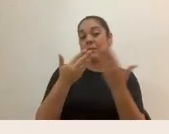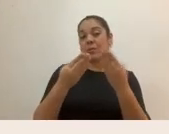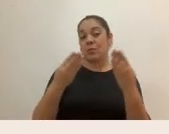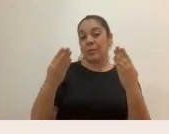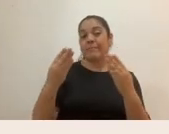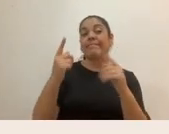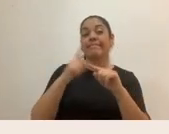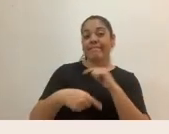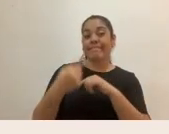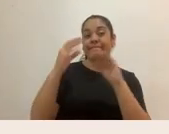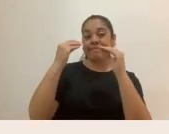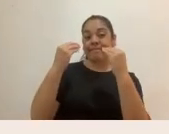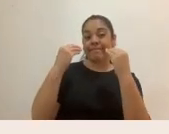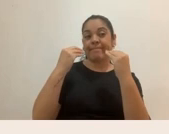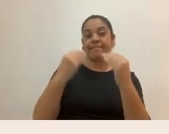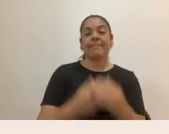Ok, muy bien.